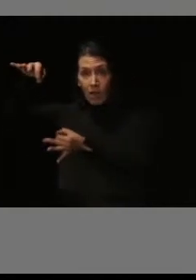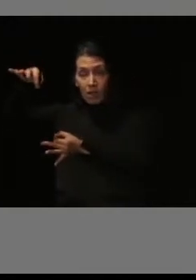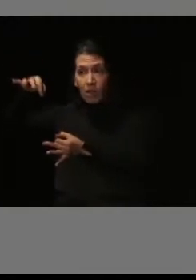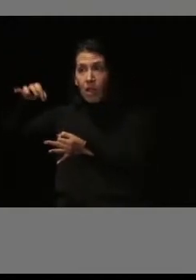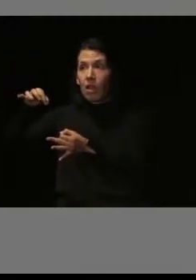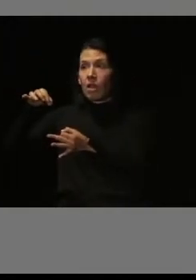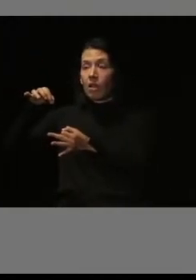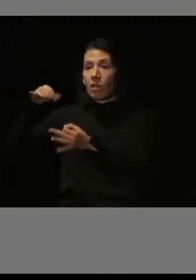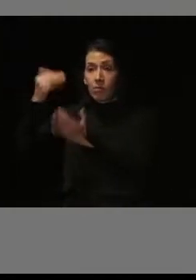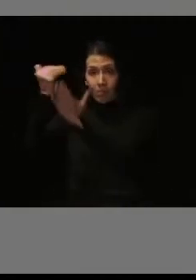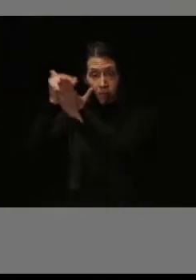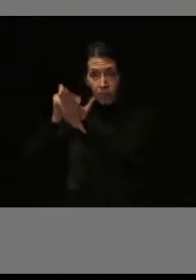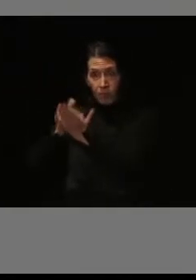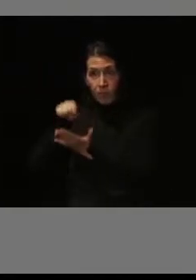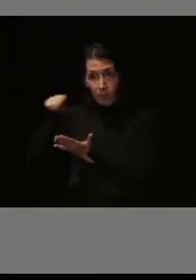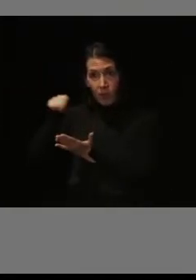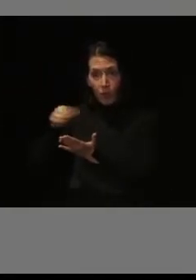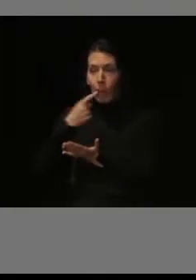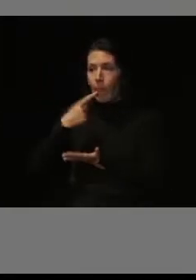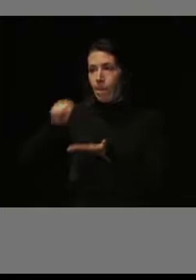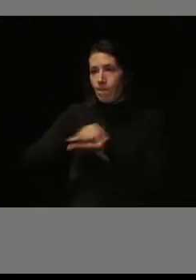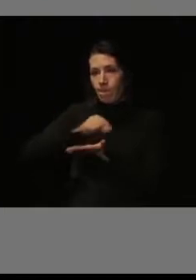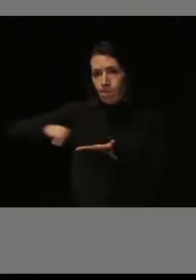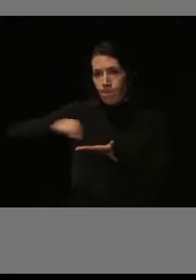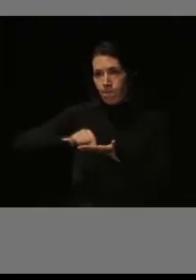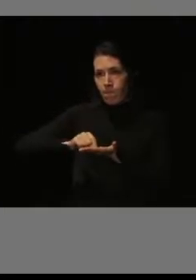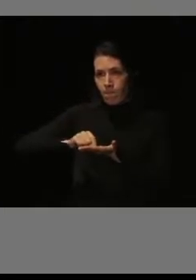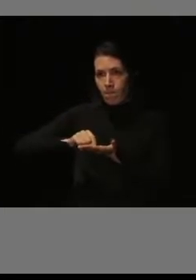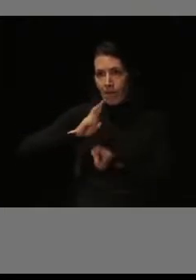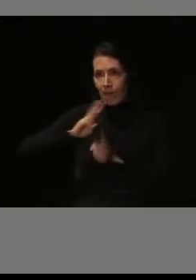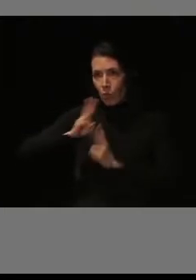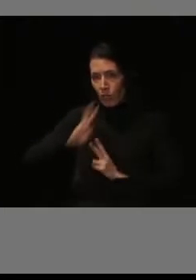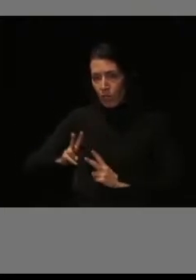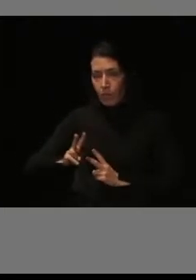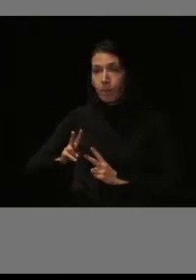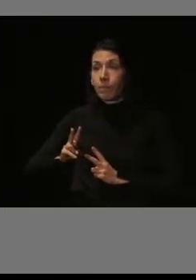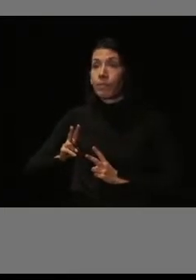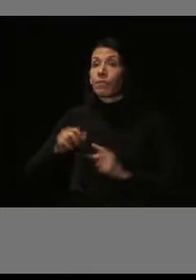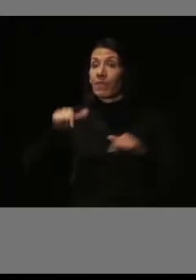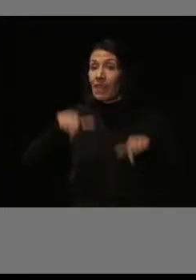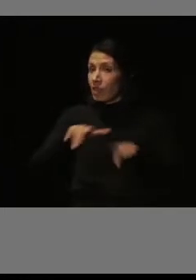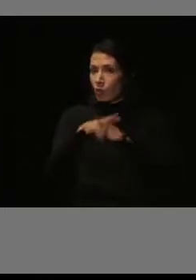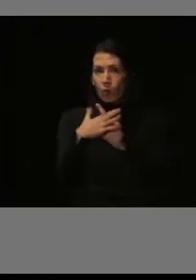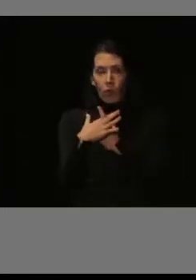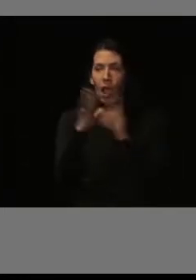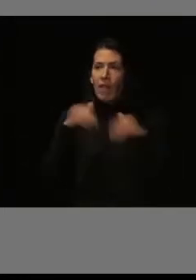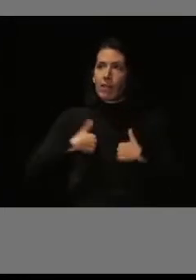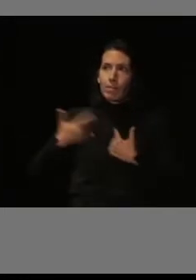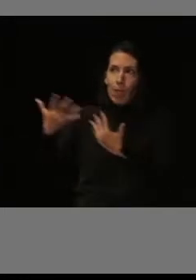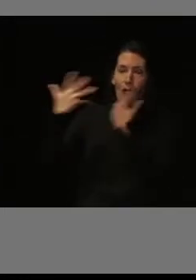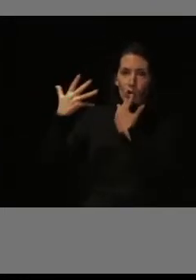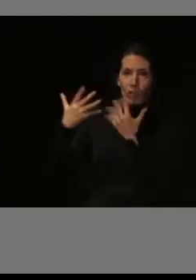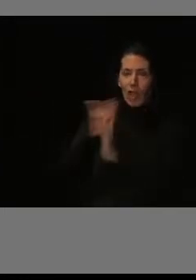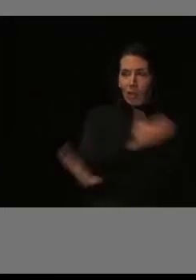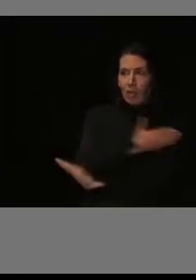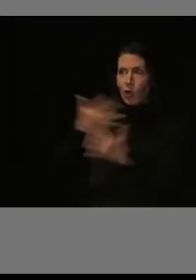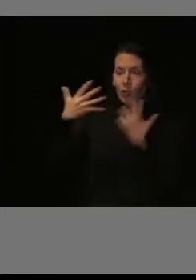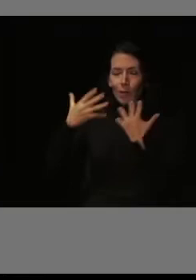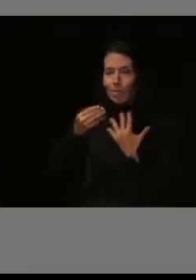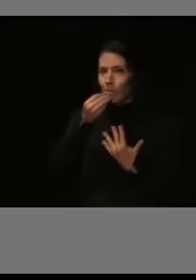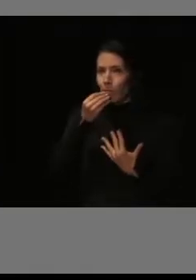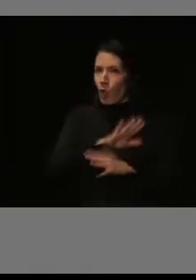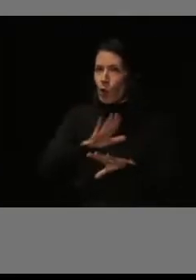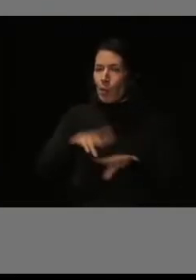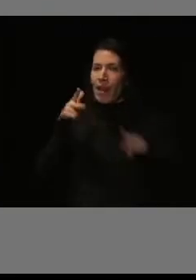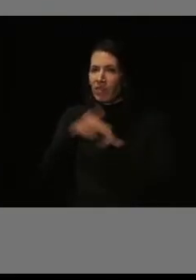va rellenando las casillas de respuesta. En este caso nos aconsejaron que, para no